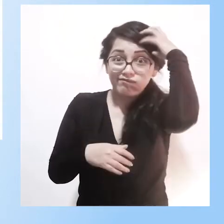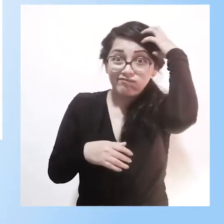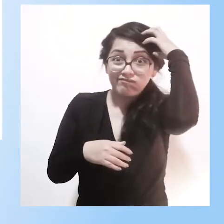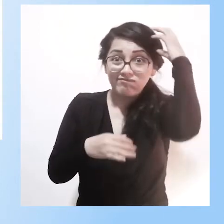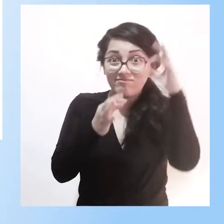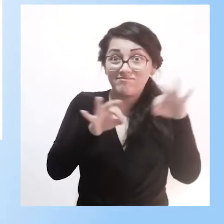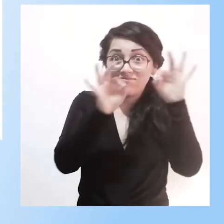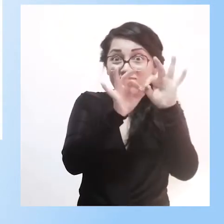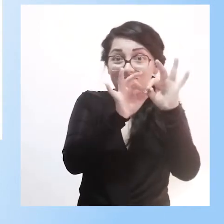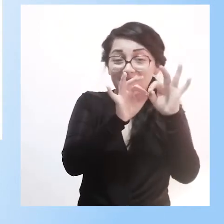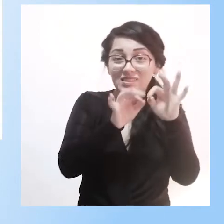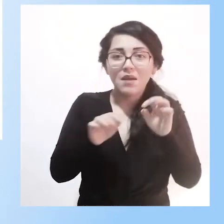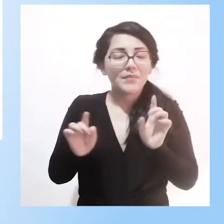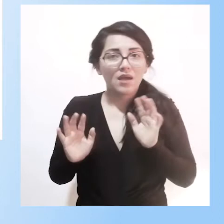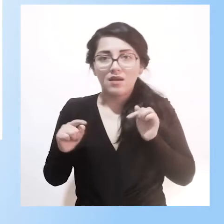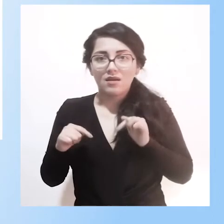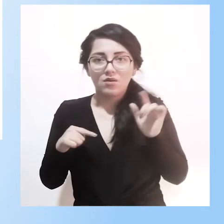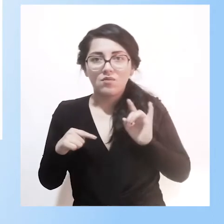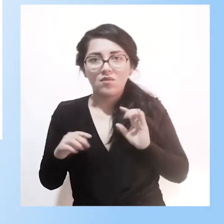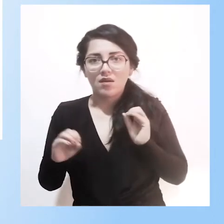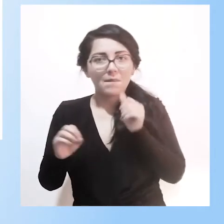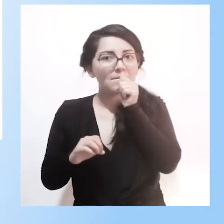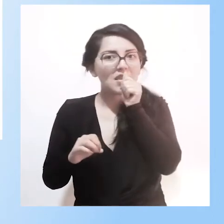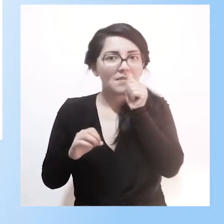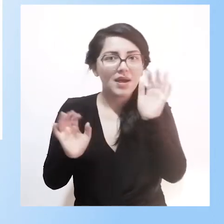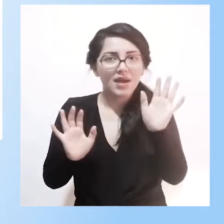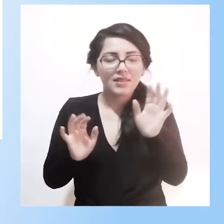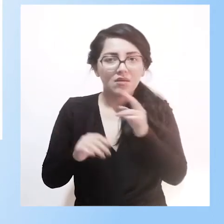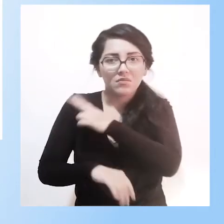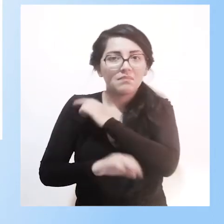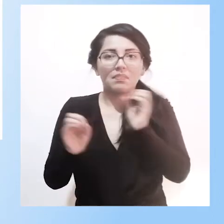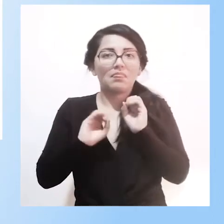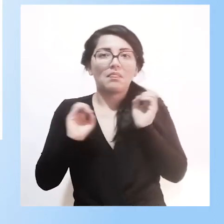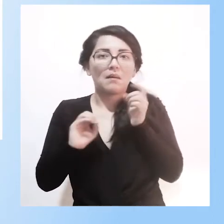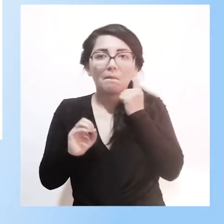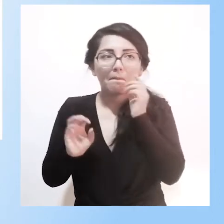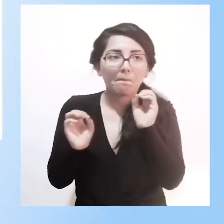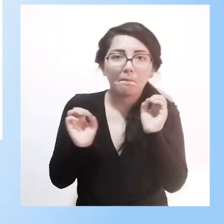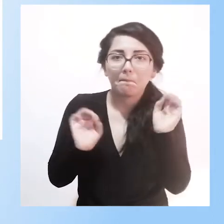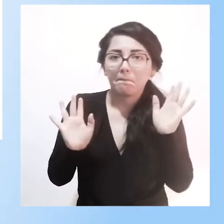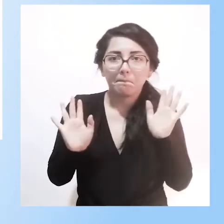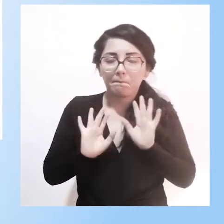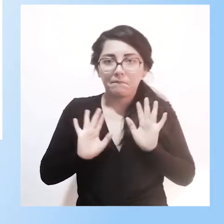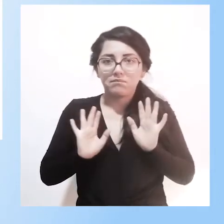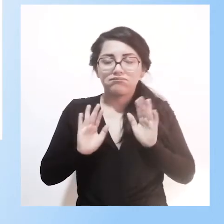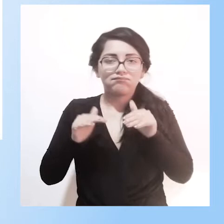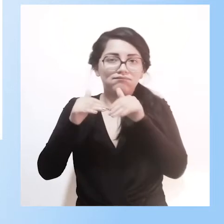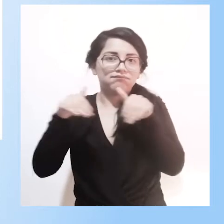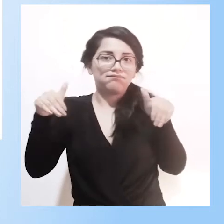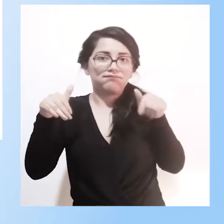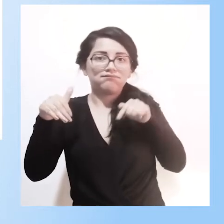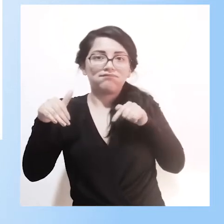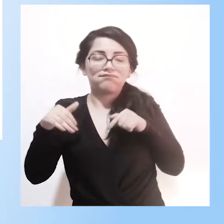Nosotros en el área privada no hemos incursionado, nos mantenemos dentro del